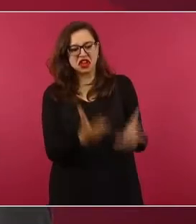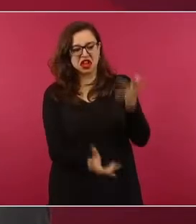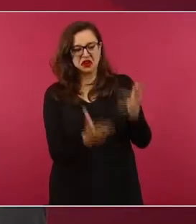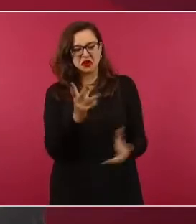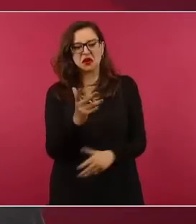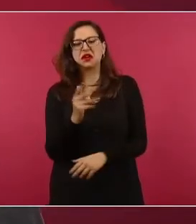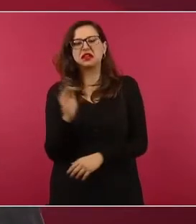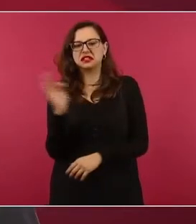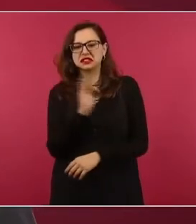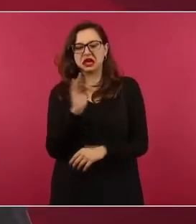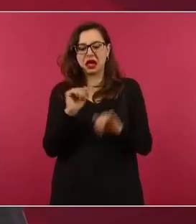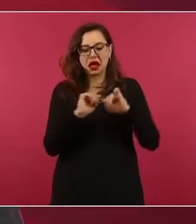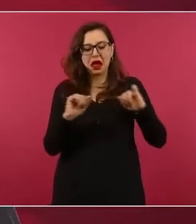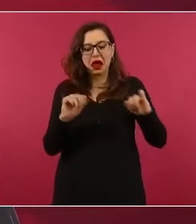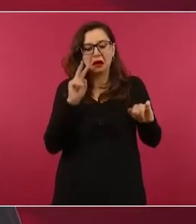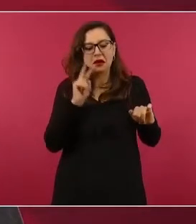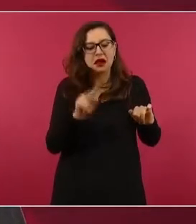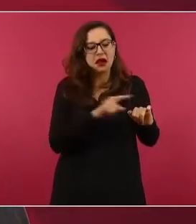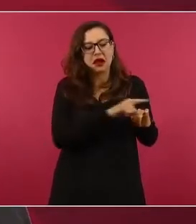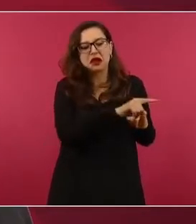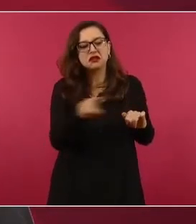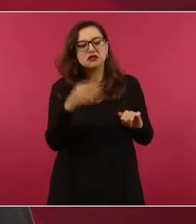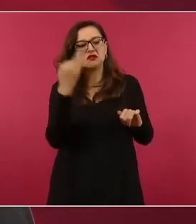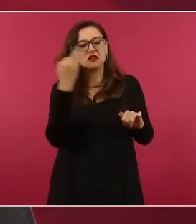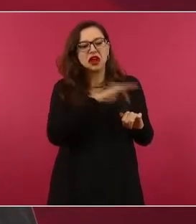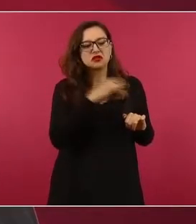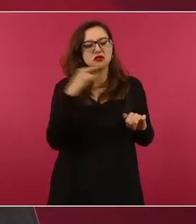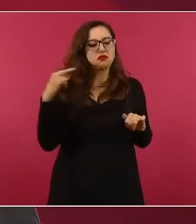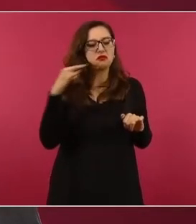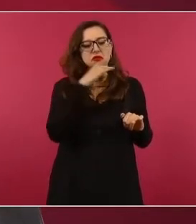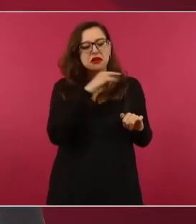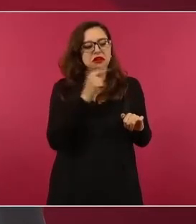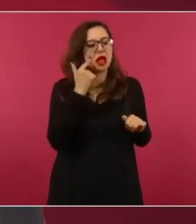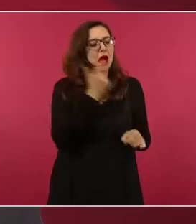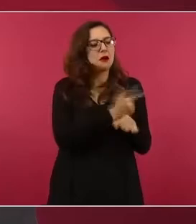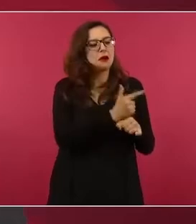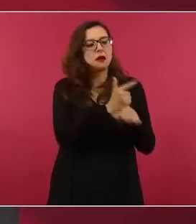encuentro por allá, pero